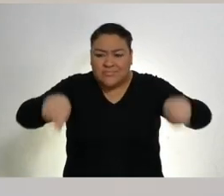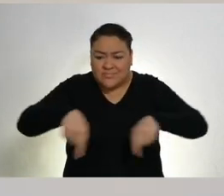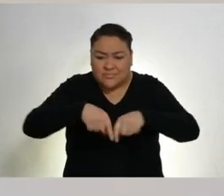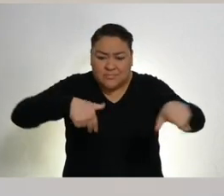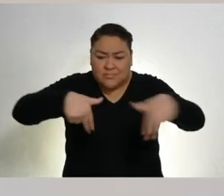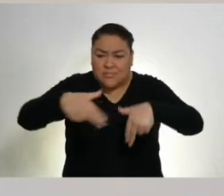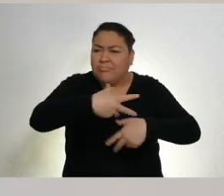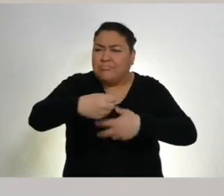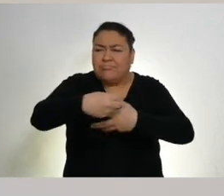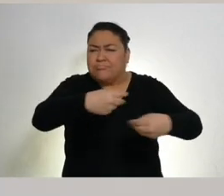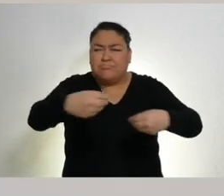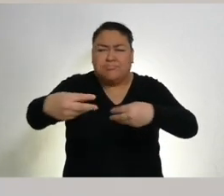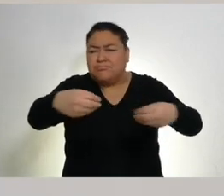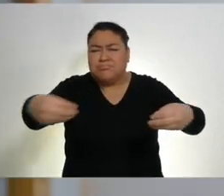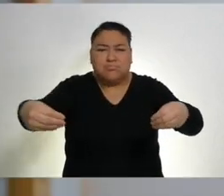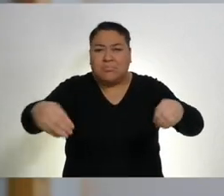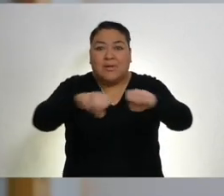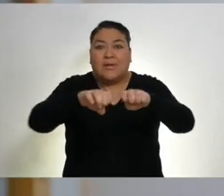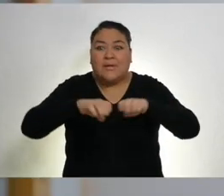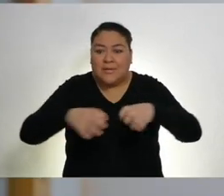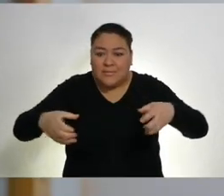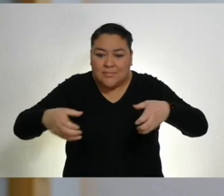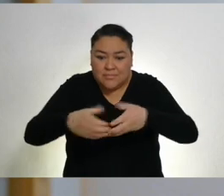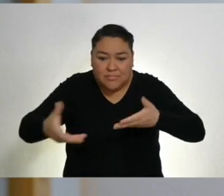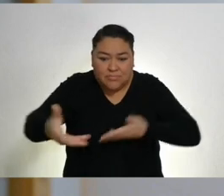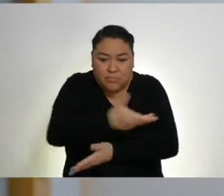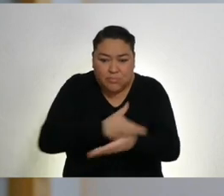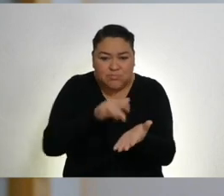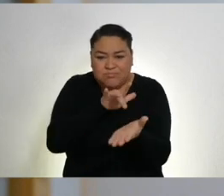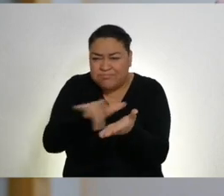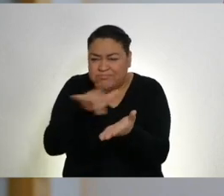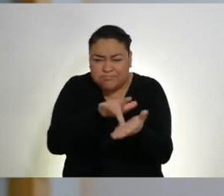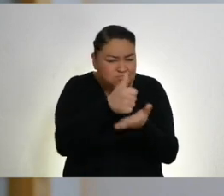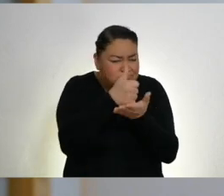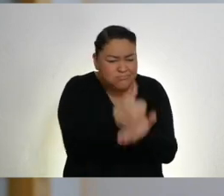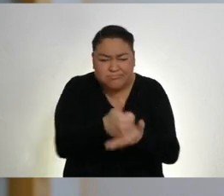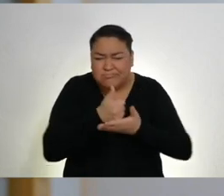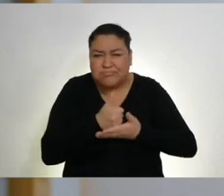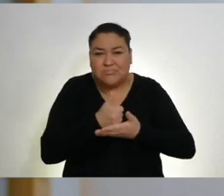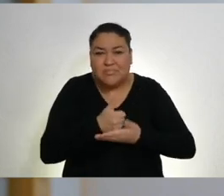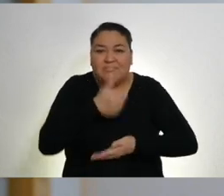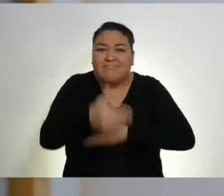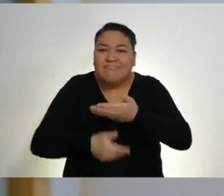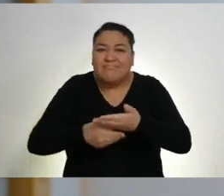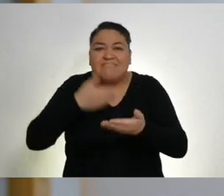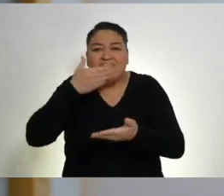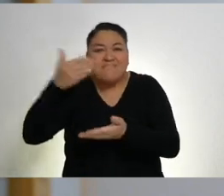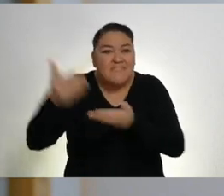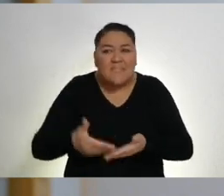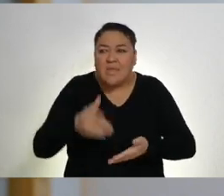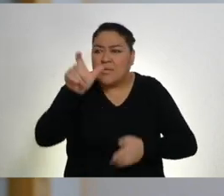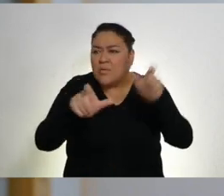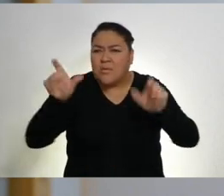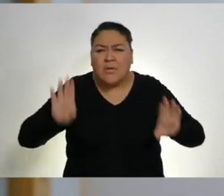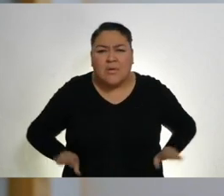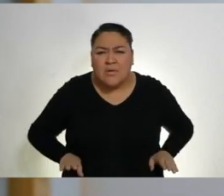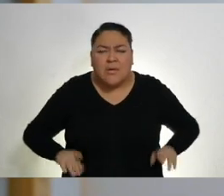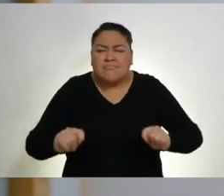y apoyamos por igual. Aquí todos somos bienvenidos sin importar los colores. Sé parte de nuestro equipo.